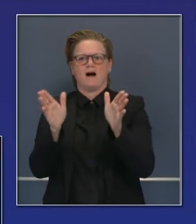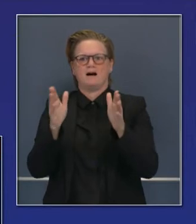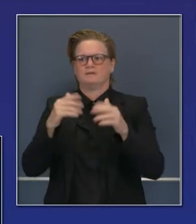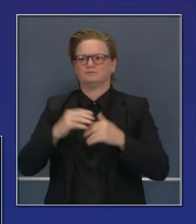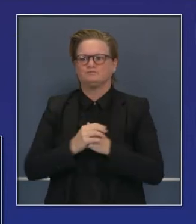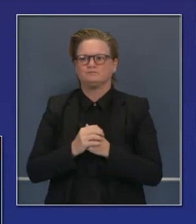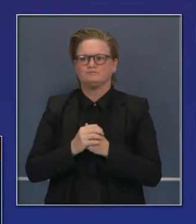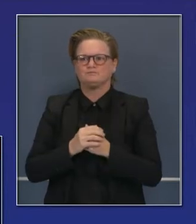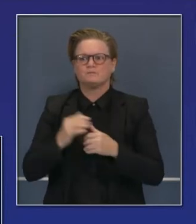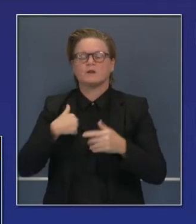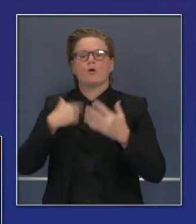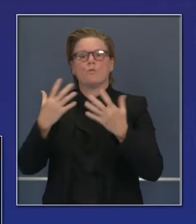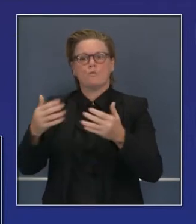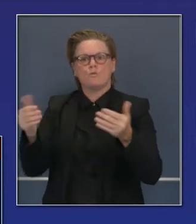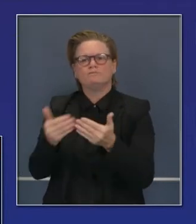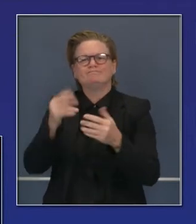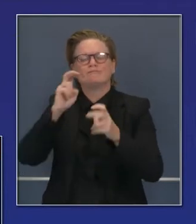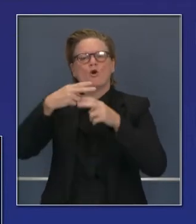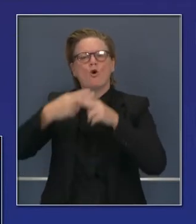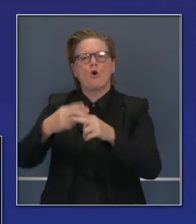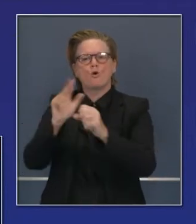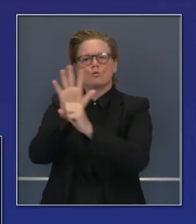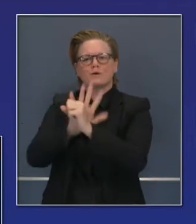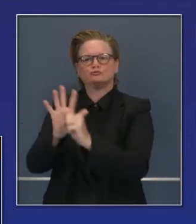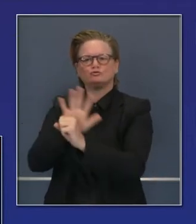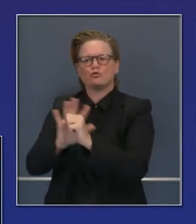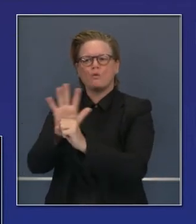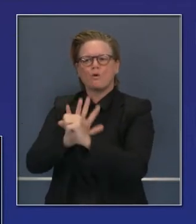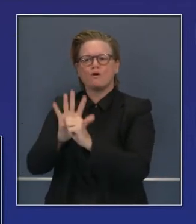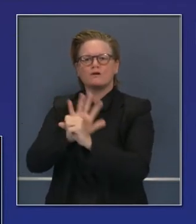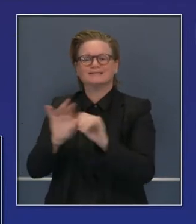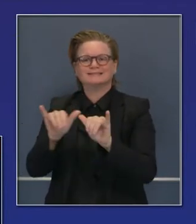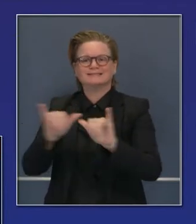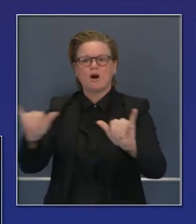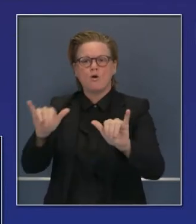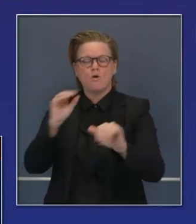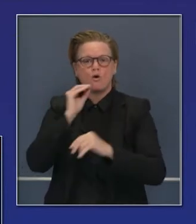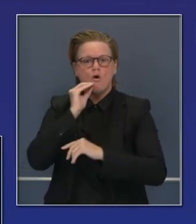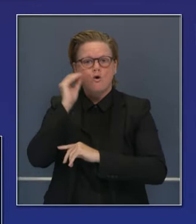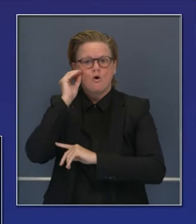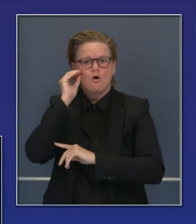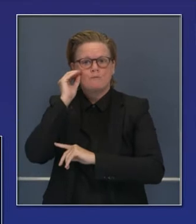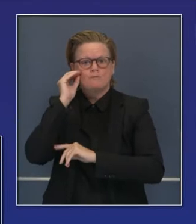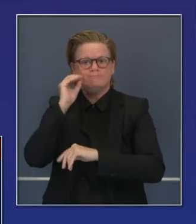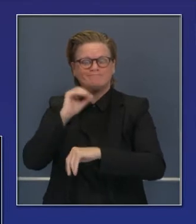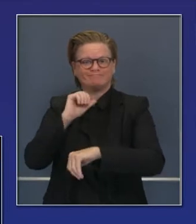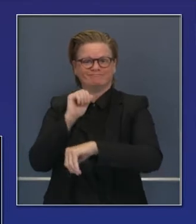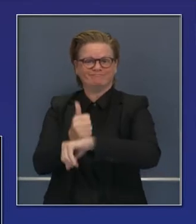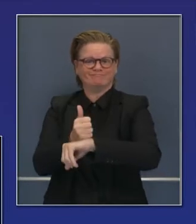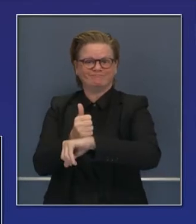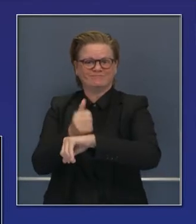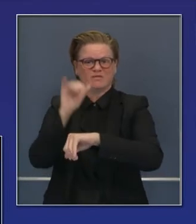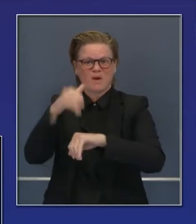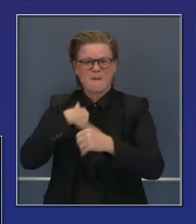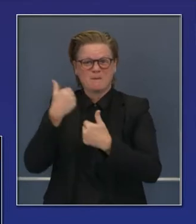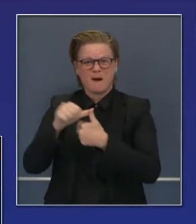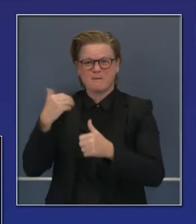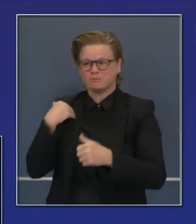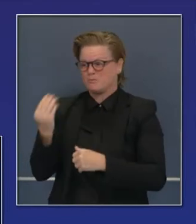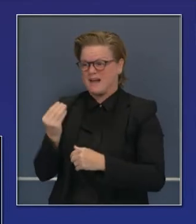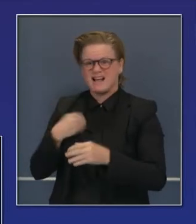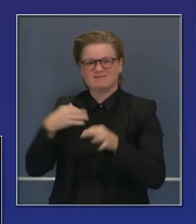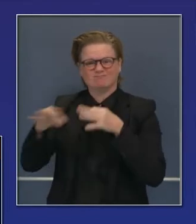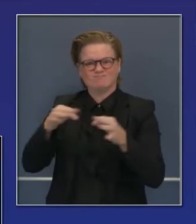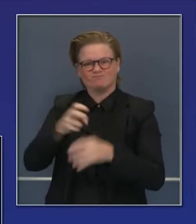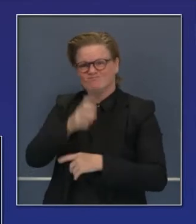Estamos anunciando una orden regional de quedarse en casa en California. Basado en la necesidad